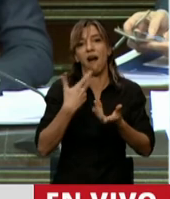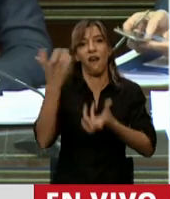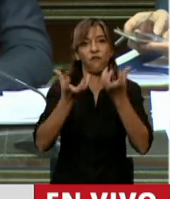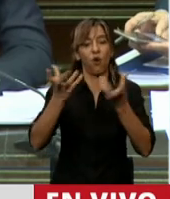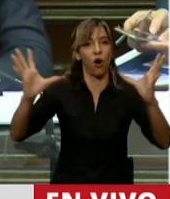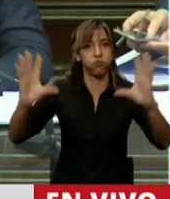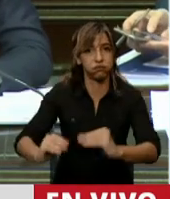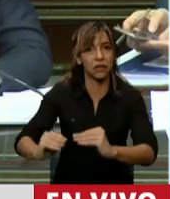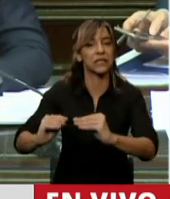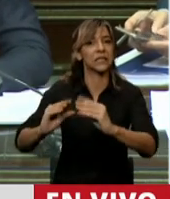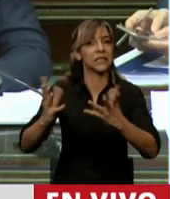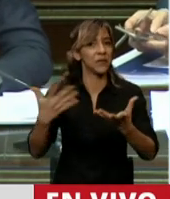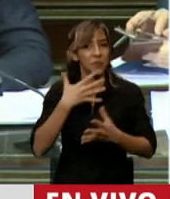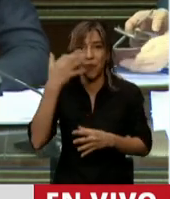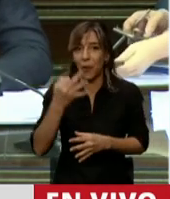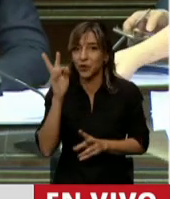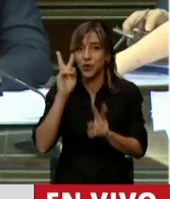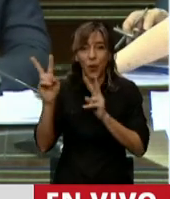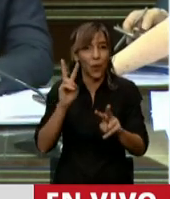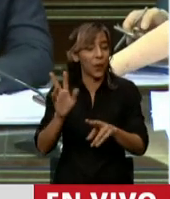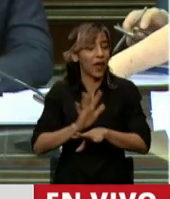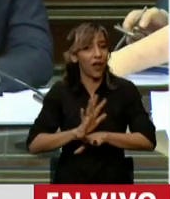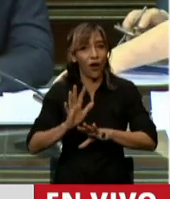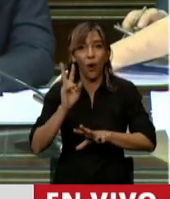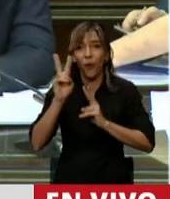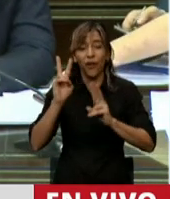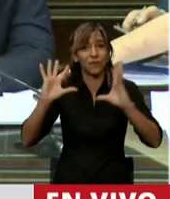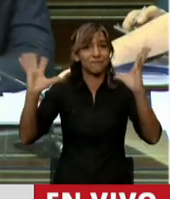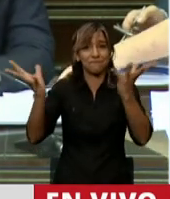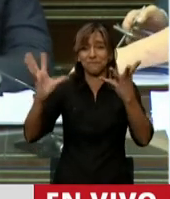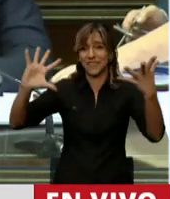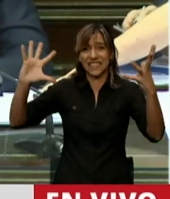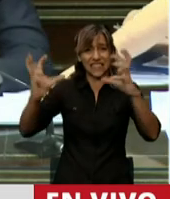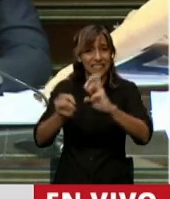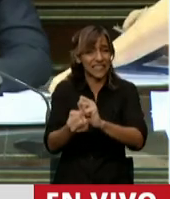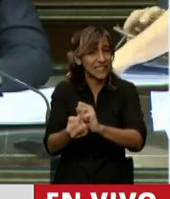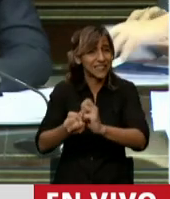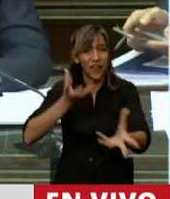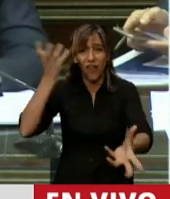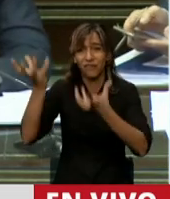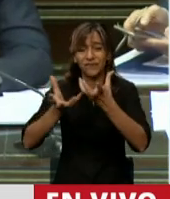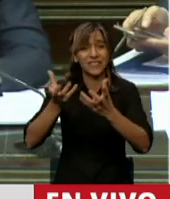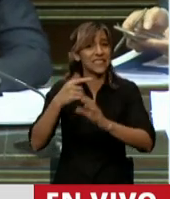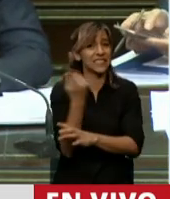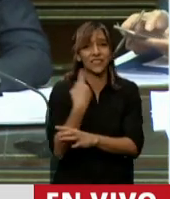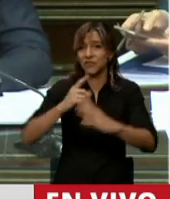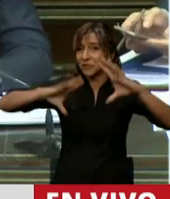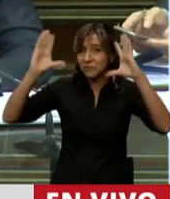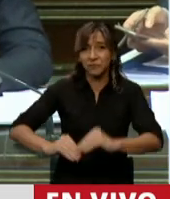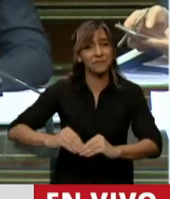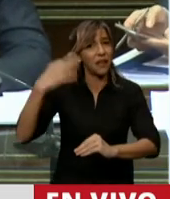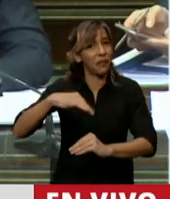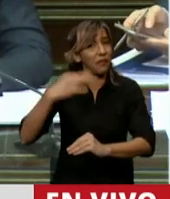está cometiendo un ecocidio, una verdadera catástrofe ambiental que debemos parar ya. Por eso le pedimos también